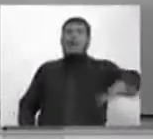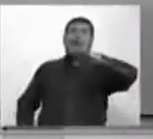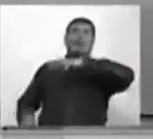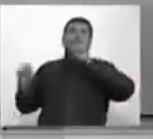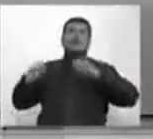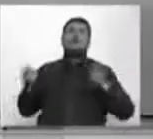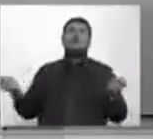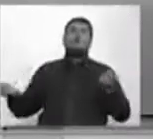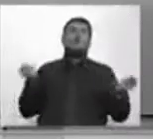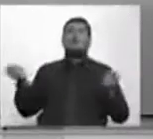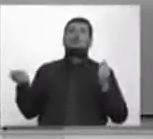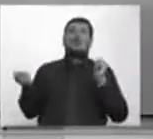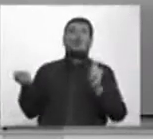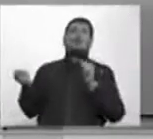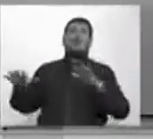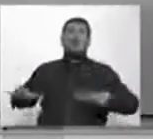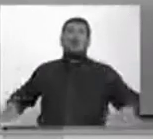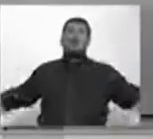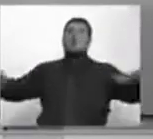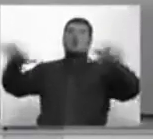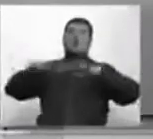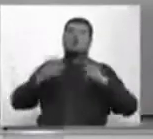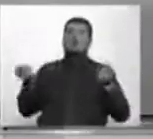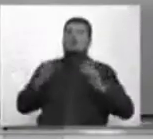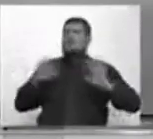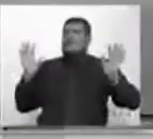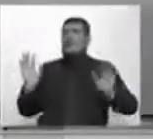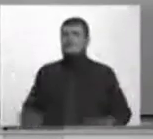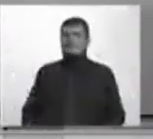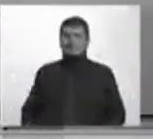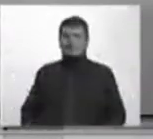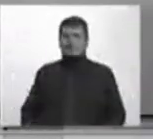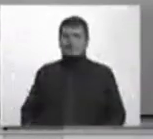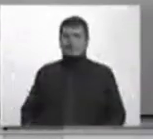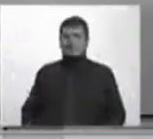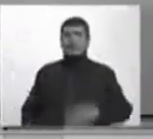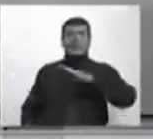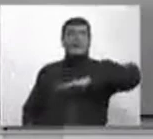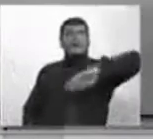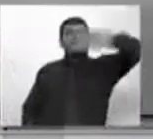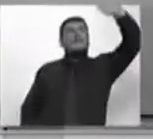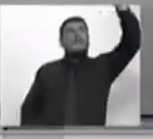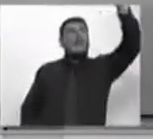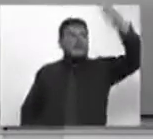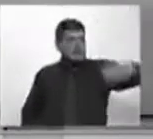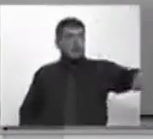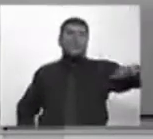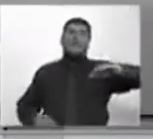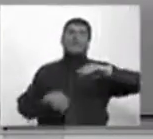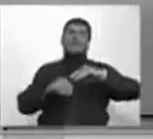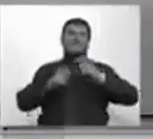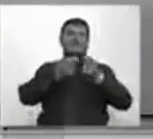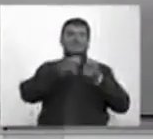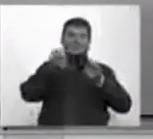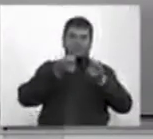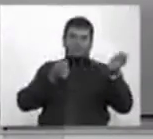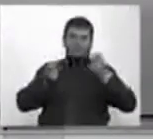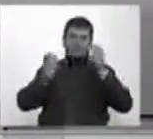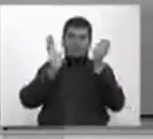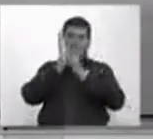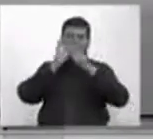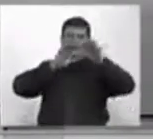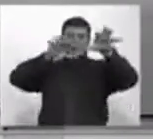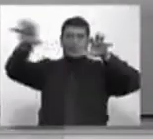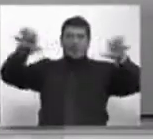se controla por su geografía, por la cuchilla de la montaña, por el valle estratégico, por el punto